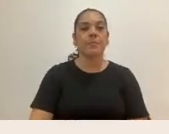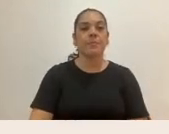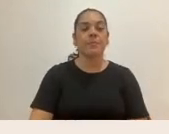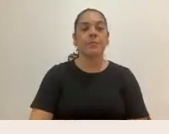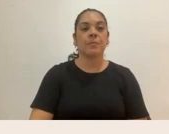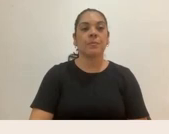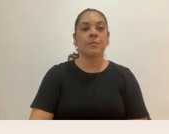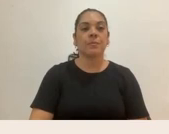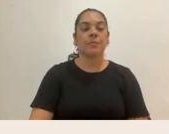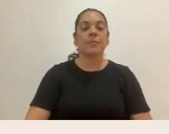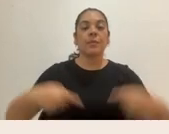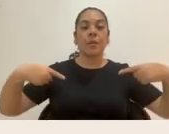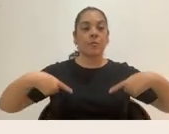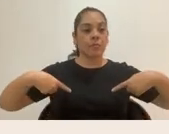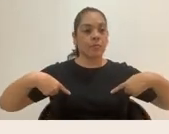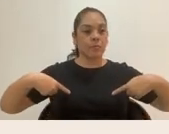Senos